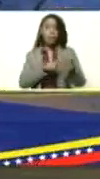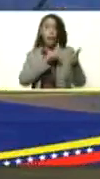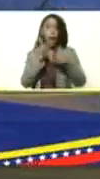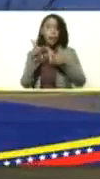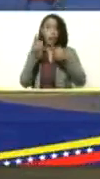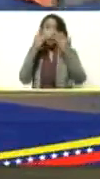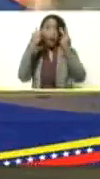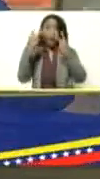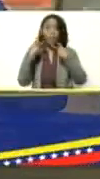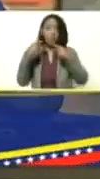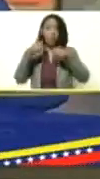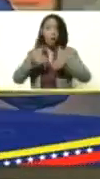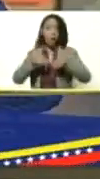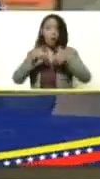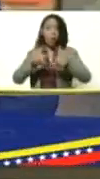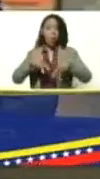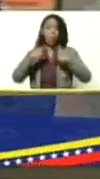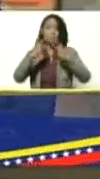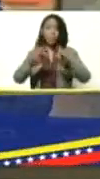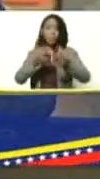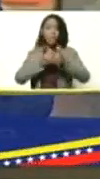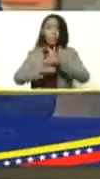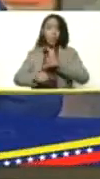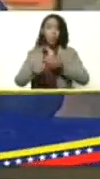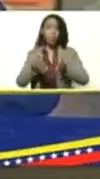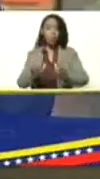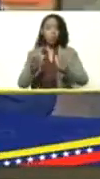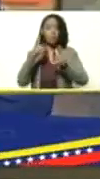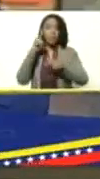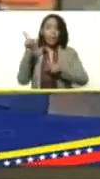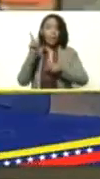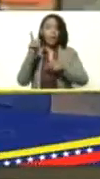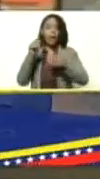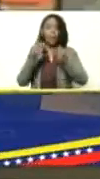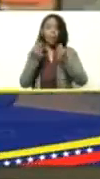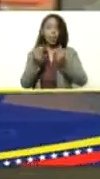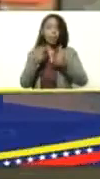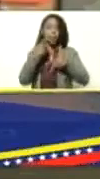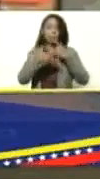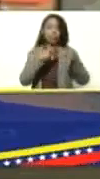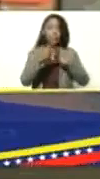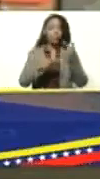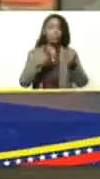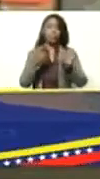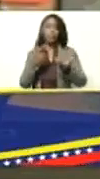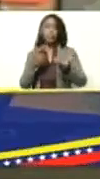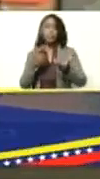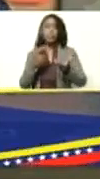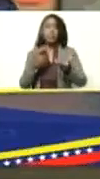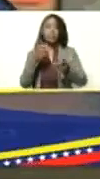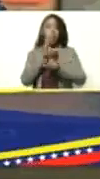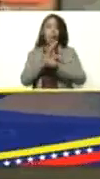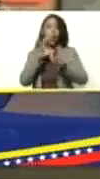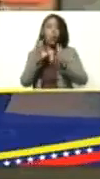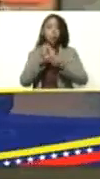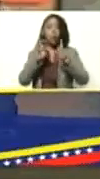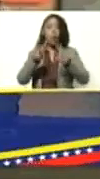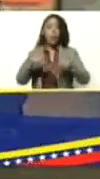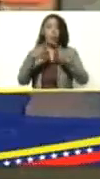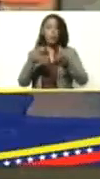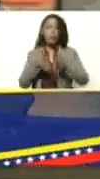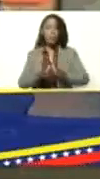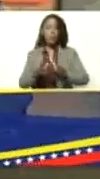vemos aquí es un renacimiento un renacimiento productivo el renacimiento económico el renacimiento de la cultura nacional